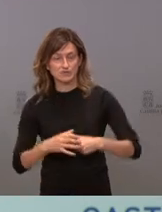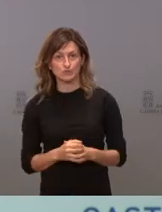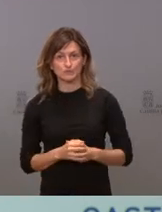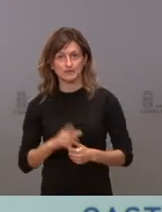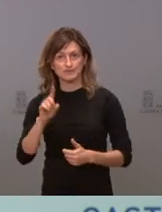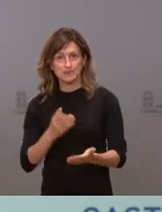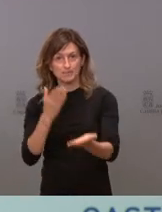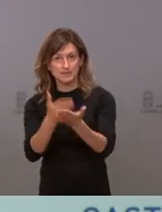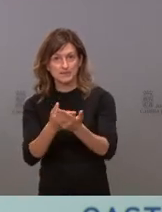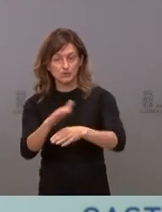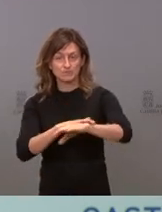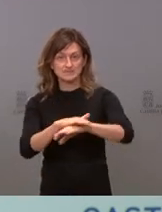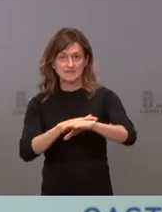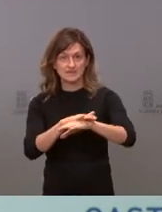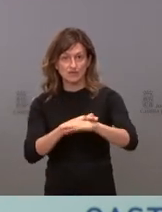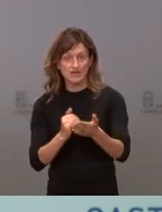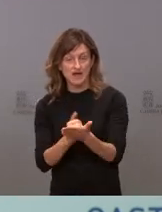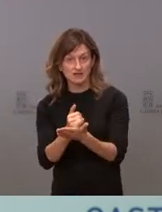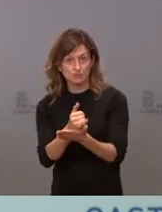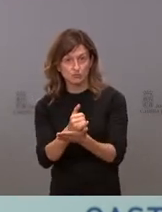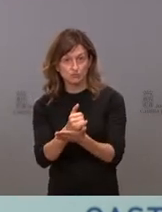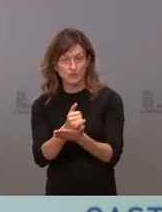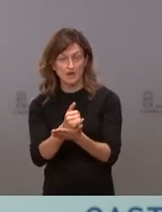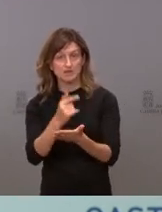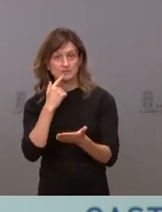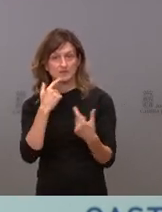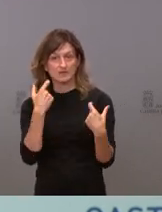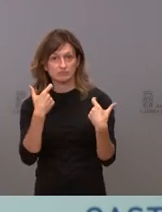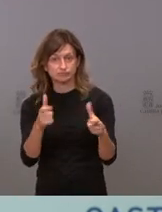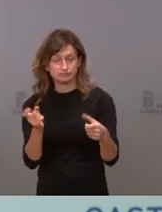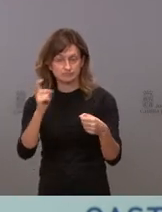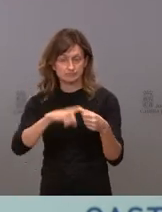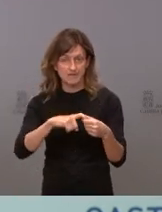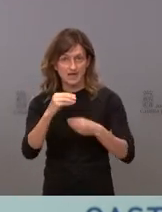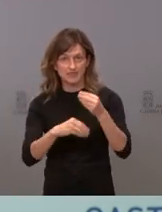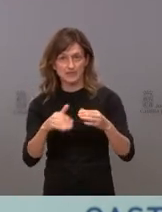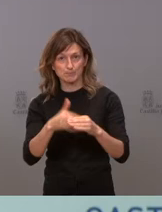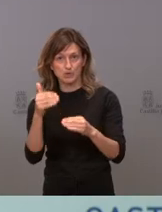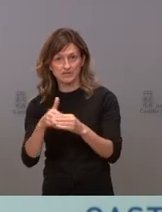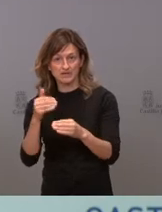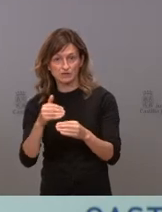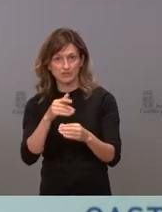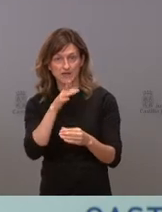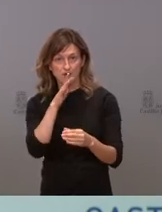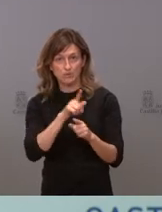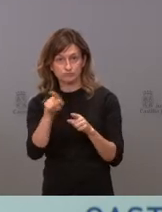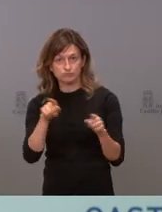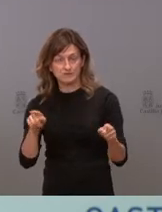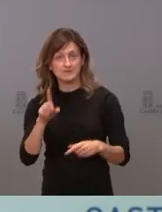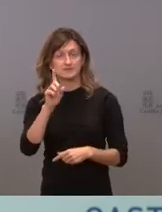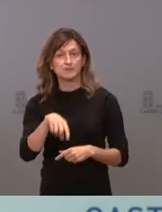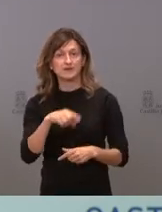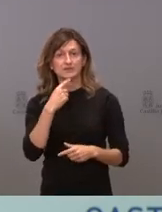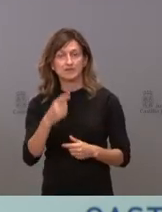solicitado al Ministerio de Agricultura que el regadío forme parte de los ecoesquemas. Hemos modernizado nuestro regadío, ya más de